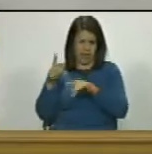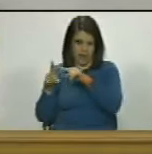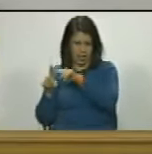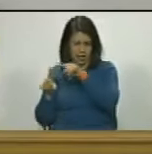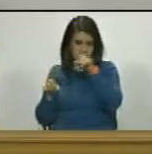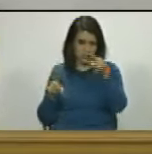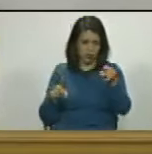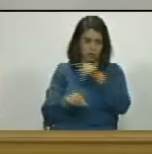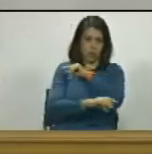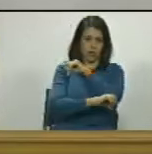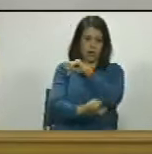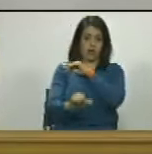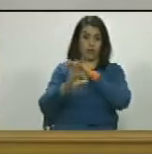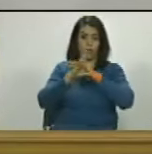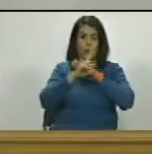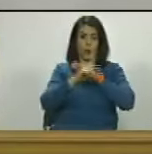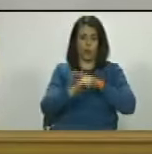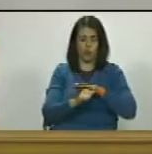delincuentes y corruptos